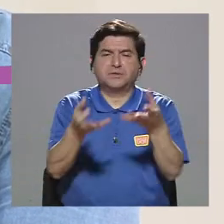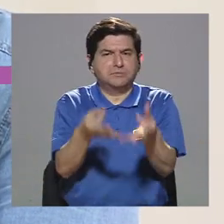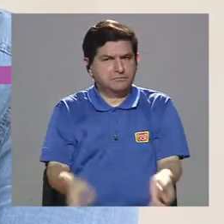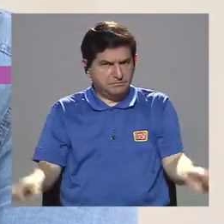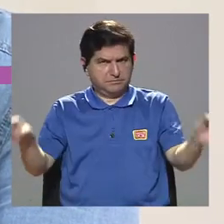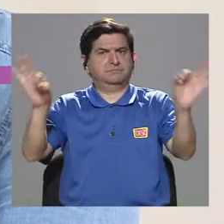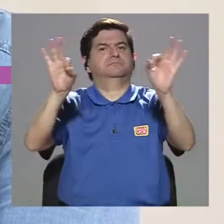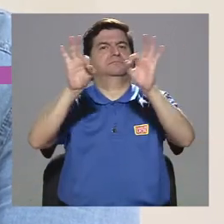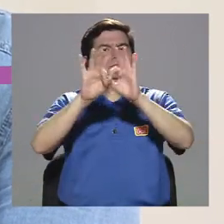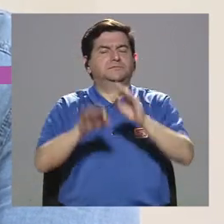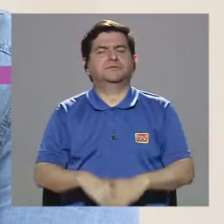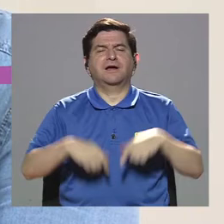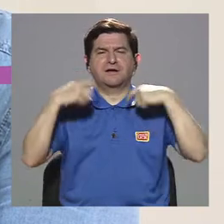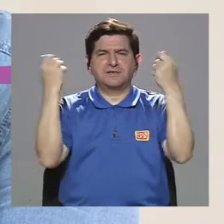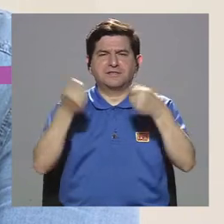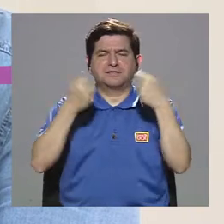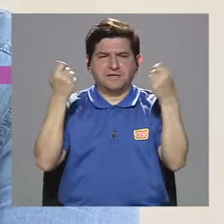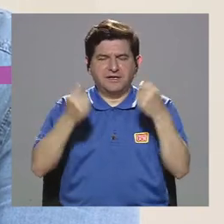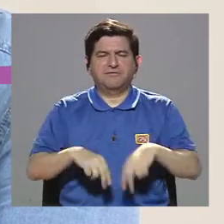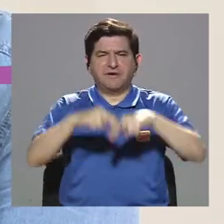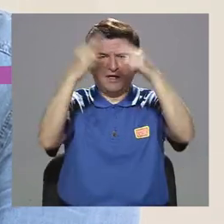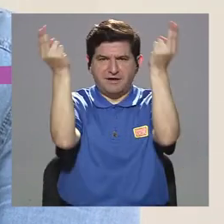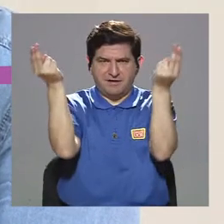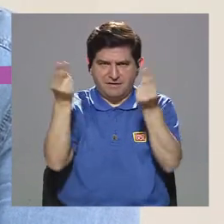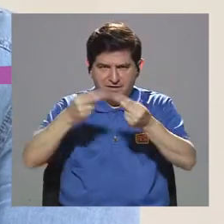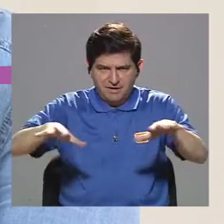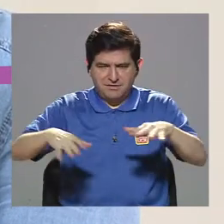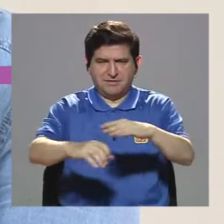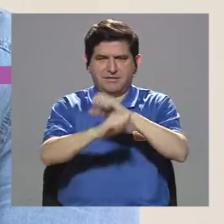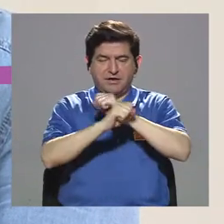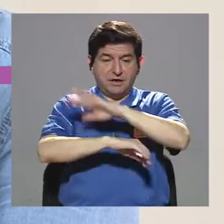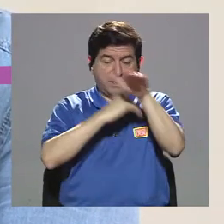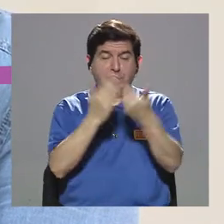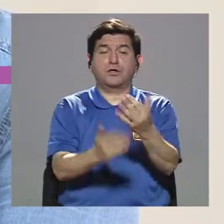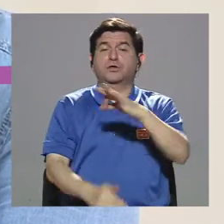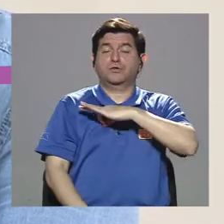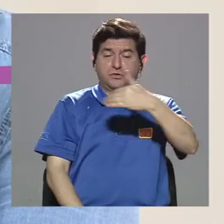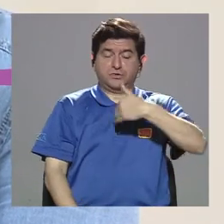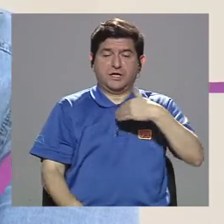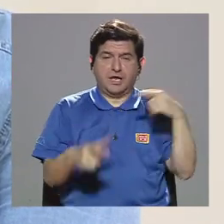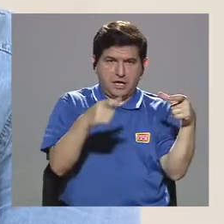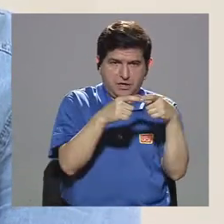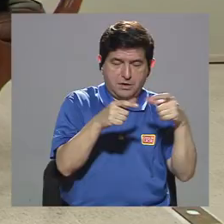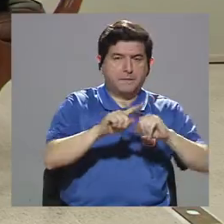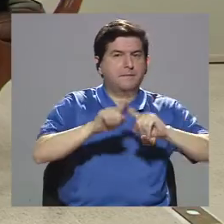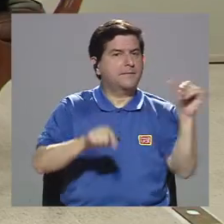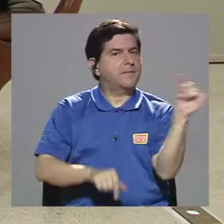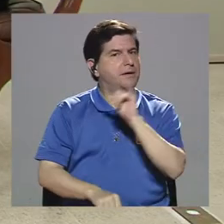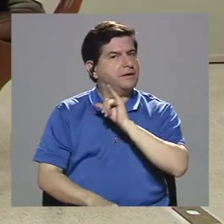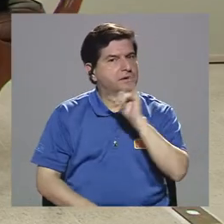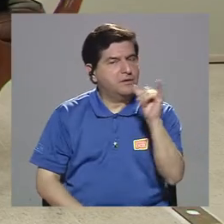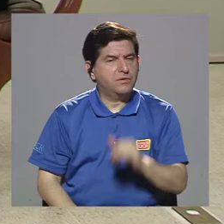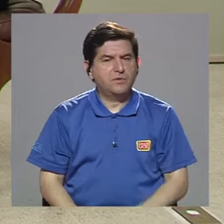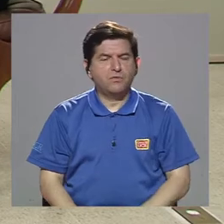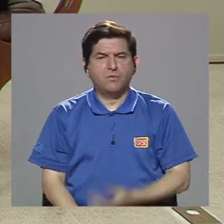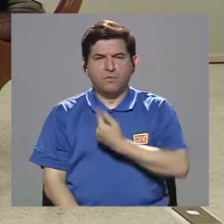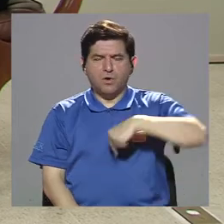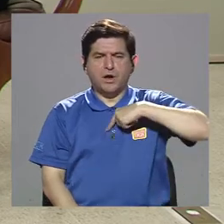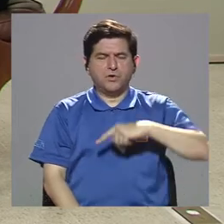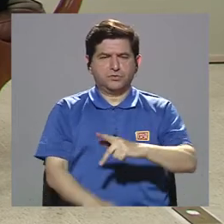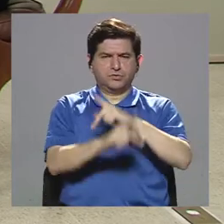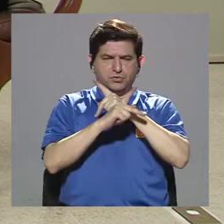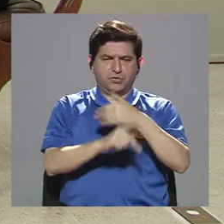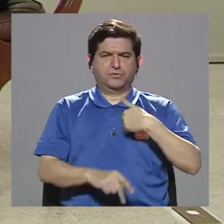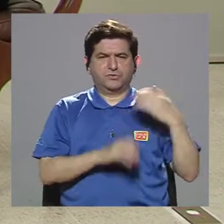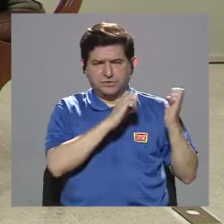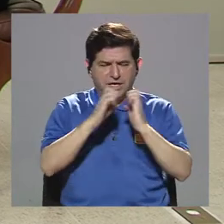la importancia de celebrar una Internet Segura. Y todos los beneficios que tienen las conexiones, pero también cómo protegernos